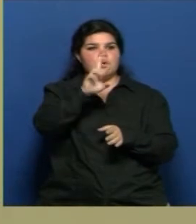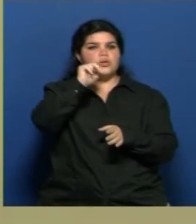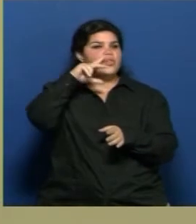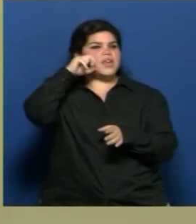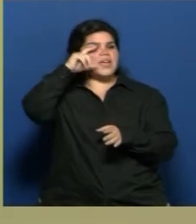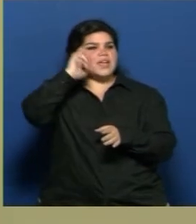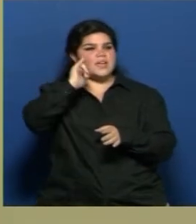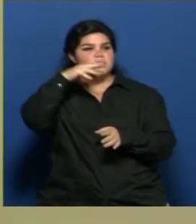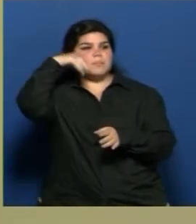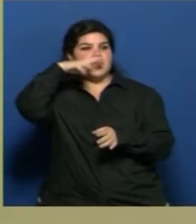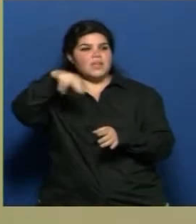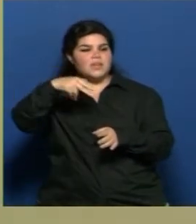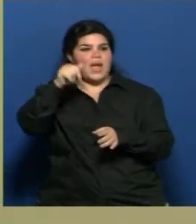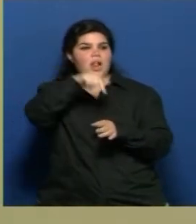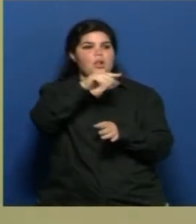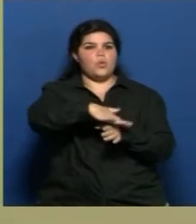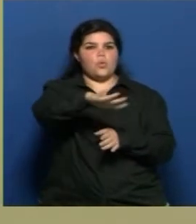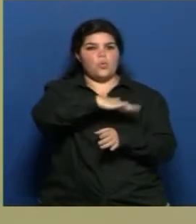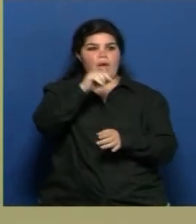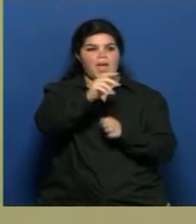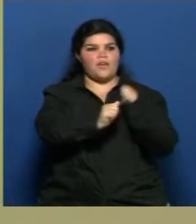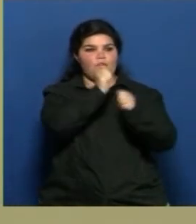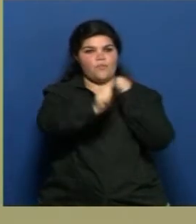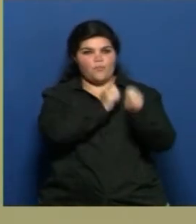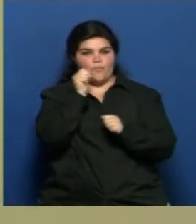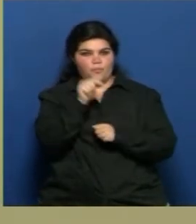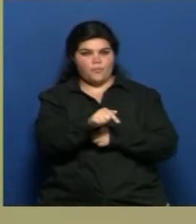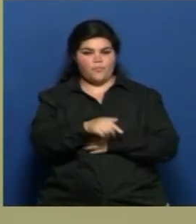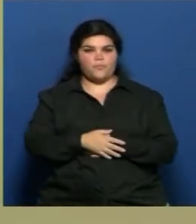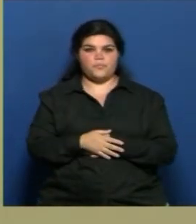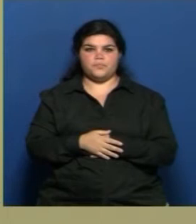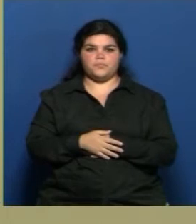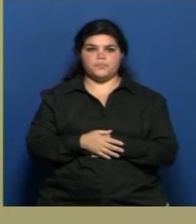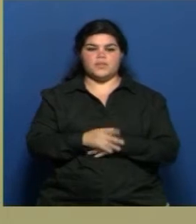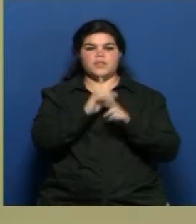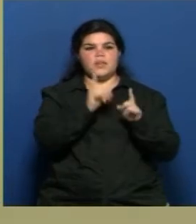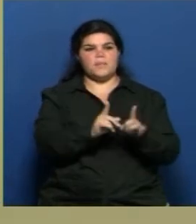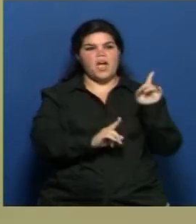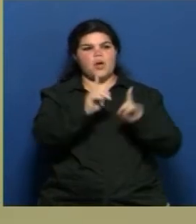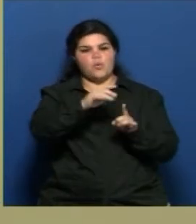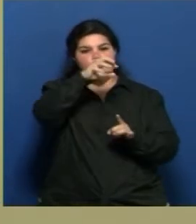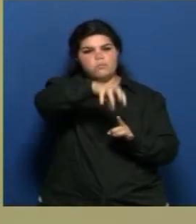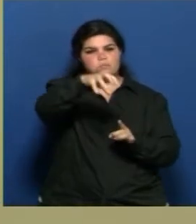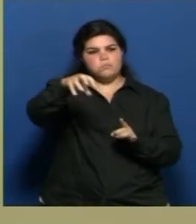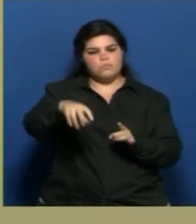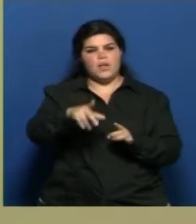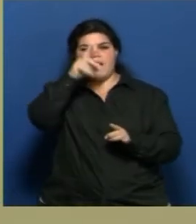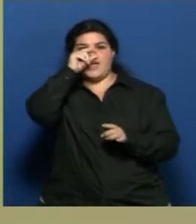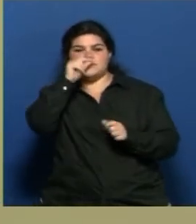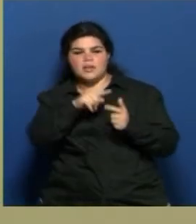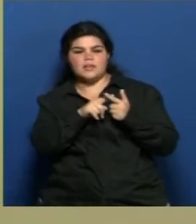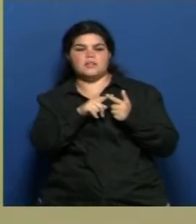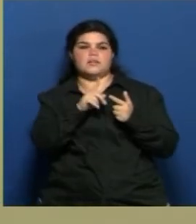Esto no sé si fue de forma natural porque se fueron poniendo allí algunas empresas. Y después también se generó algunos polos industriales como el de Las Heras